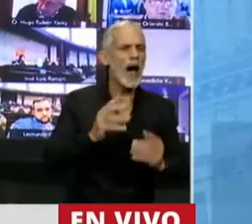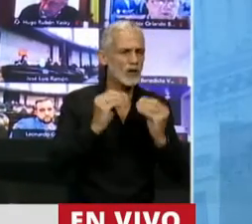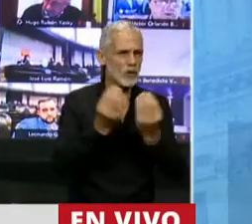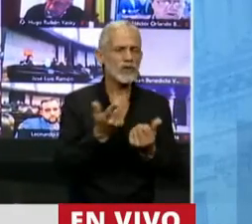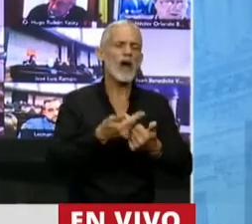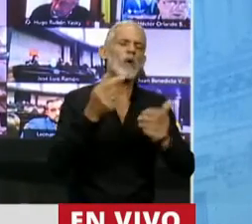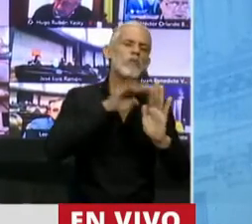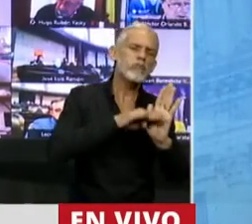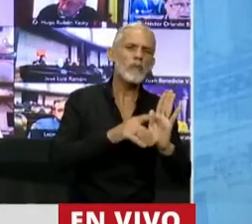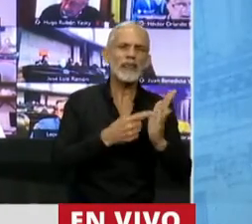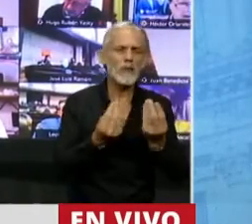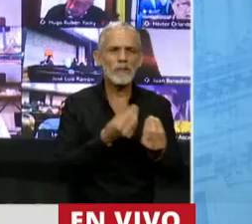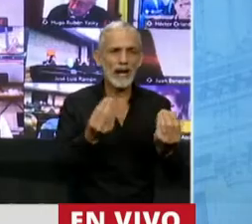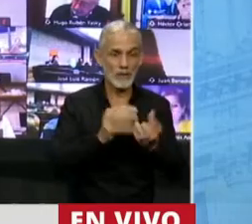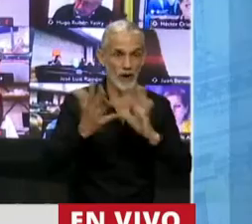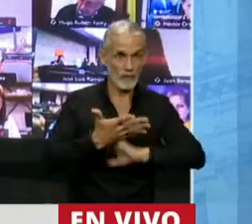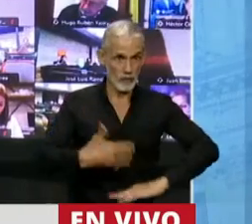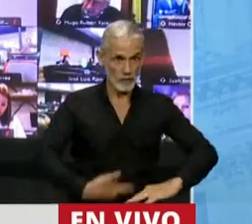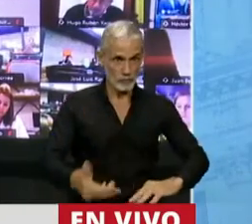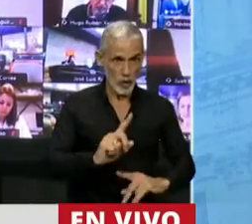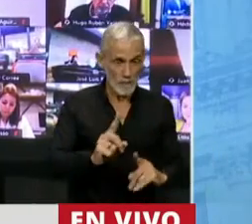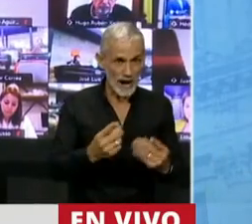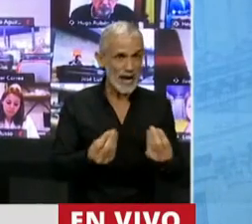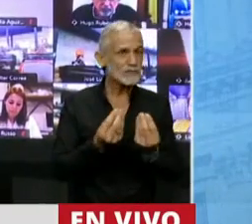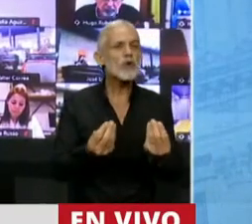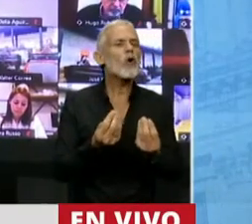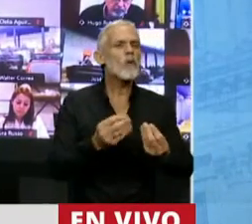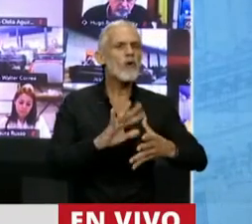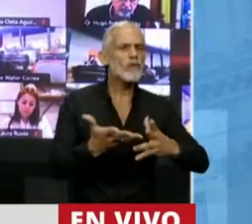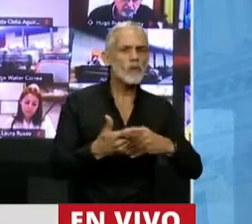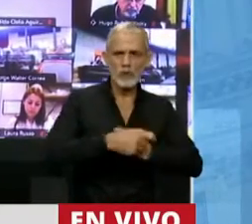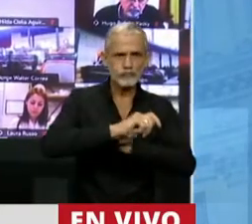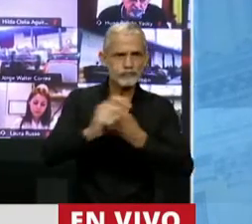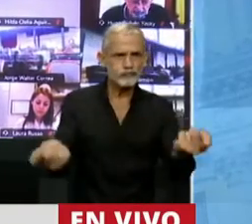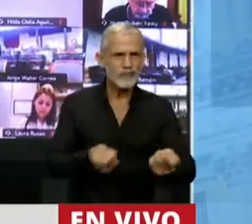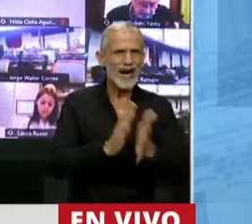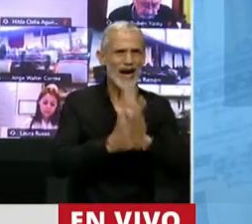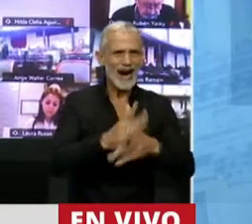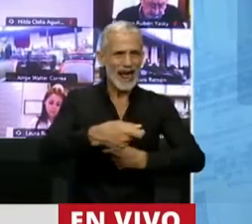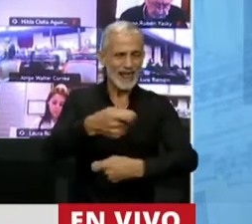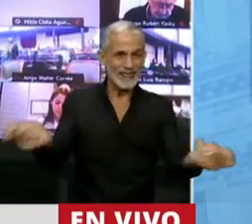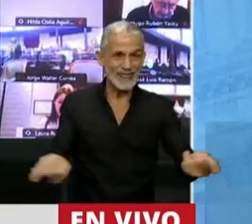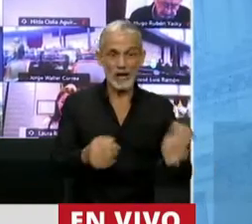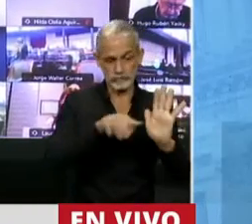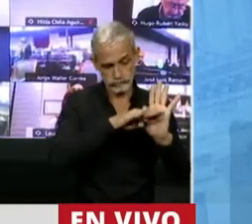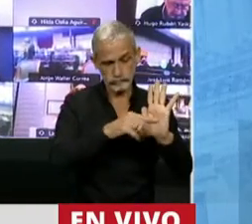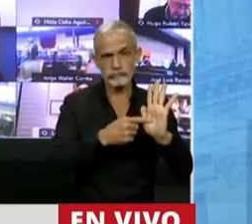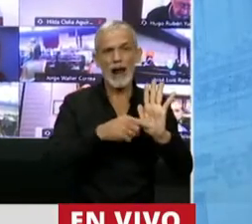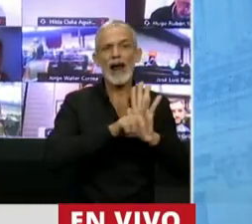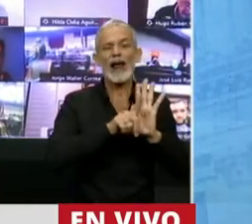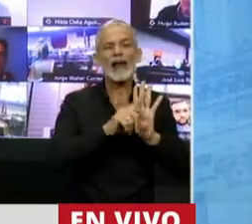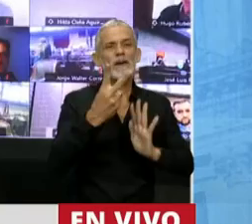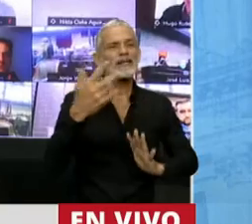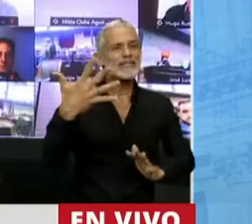adoptadas por el Ministerio para que estos métodos de anticoncepción de distribución gratuita llegaran dando cumplimiento a lo que establece la ley